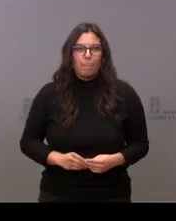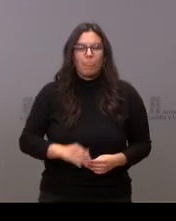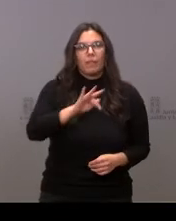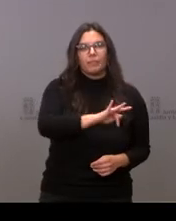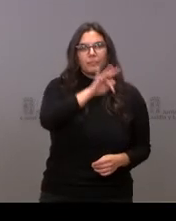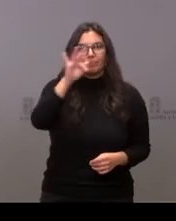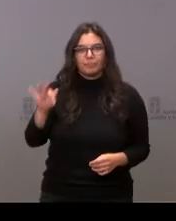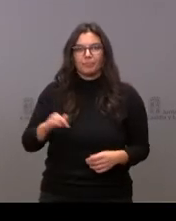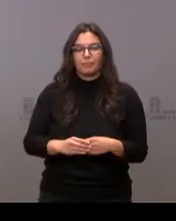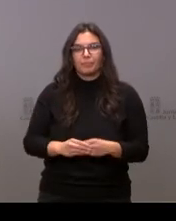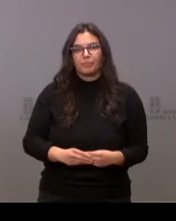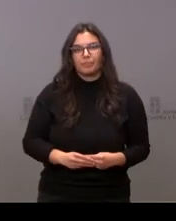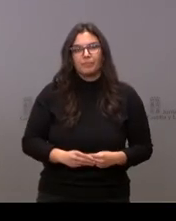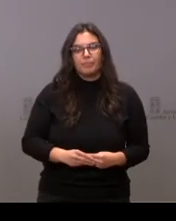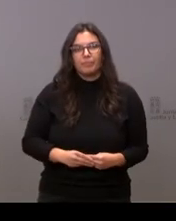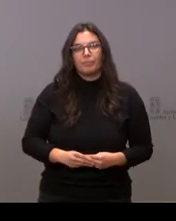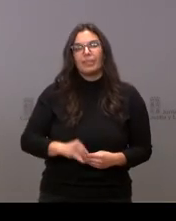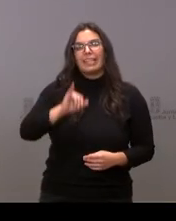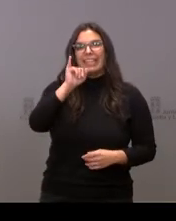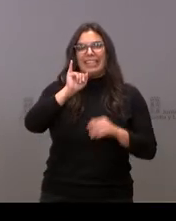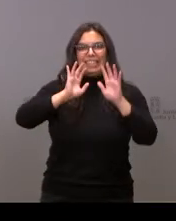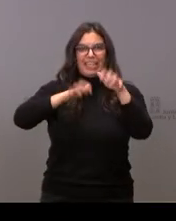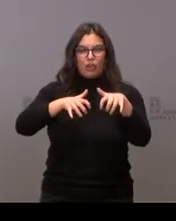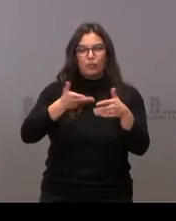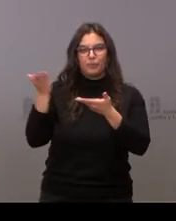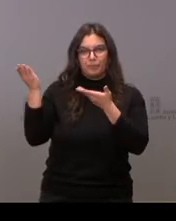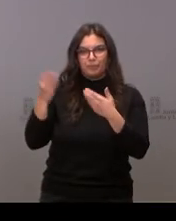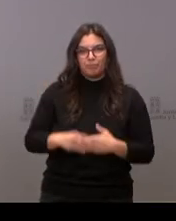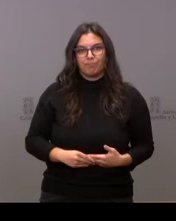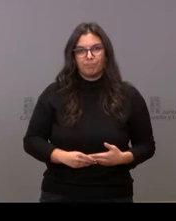Seguimos ahora con Carlos Domínguez de Ileón. Carlos, adelante.